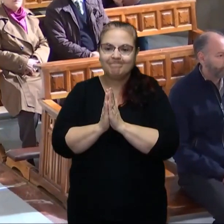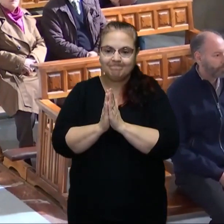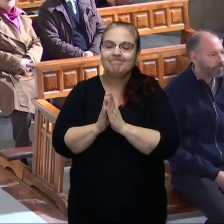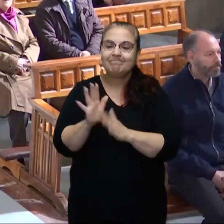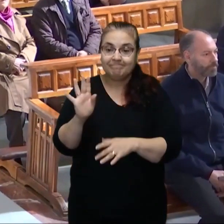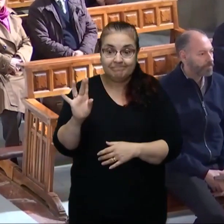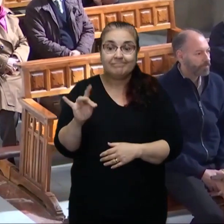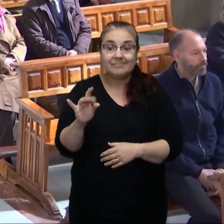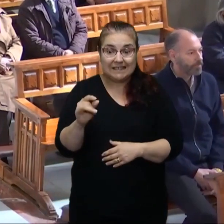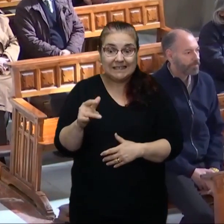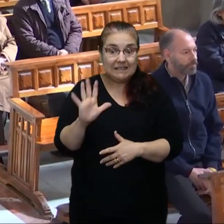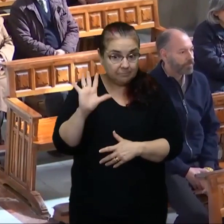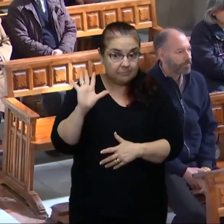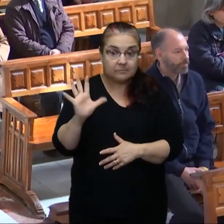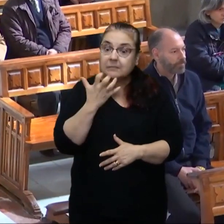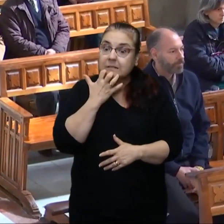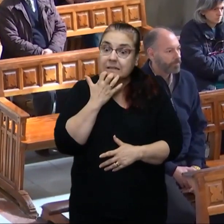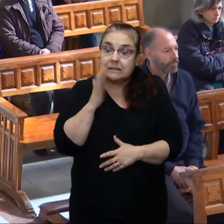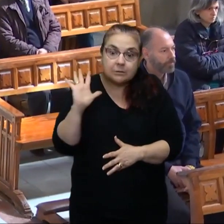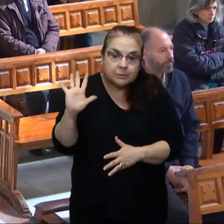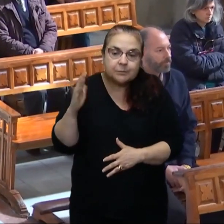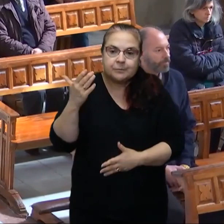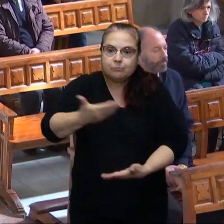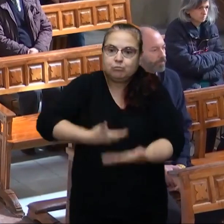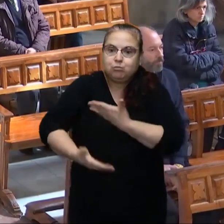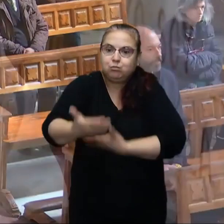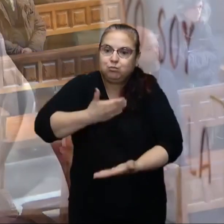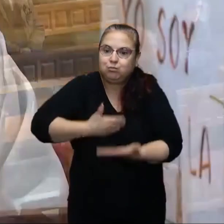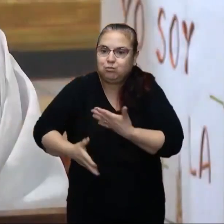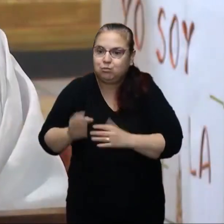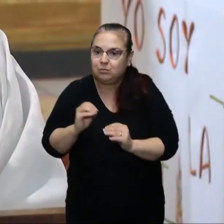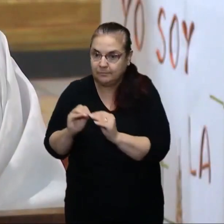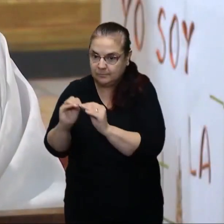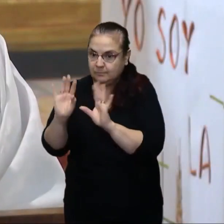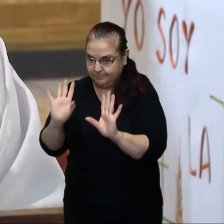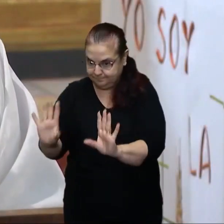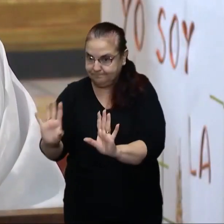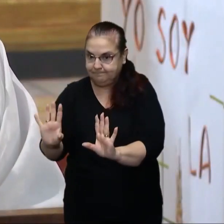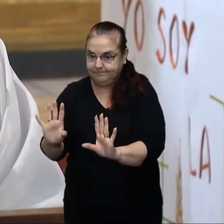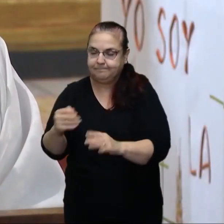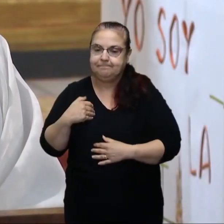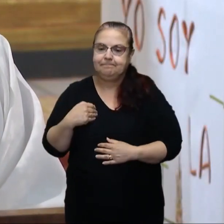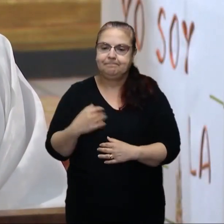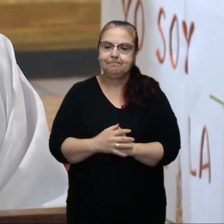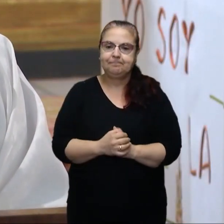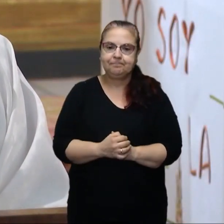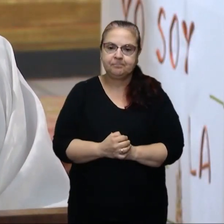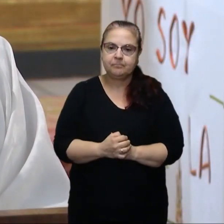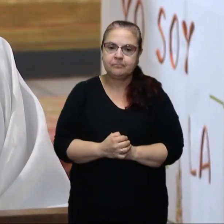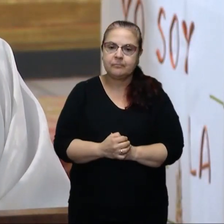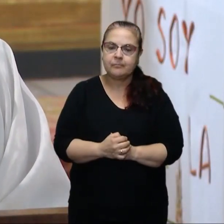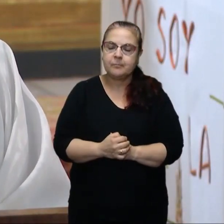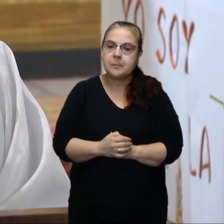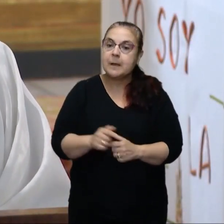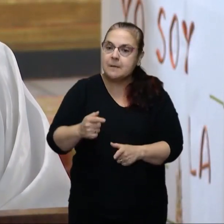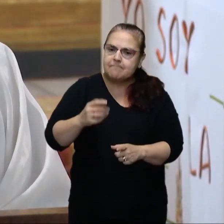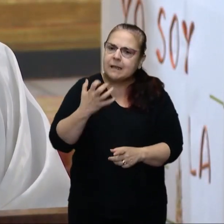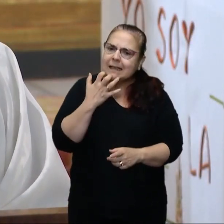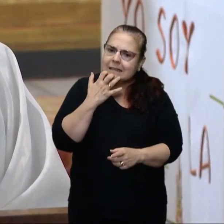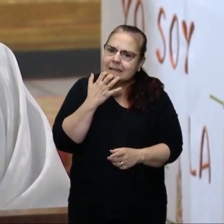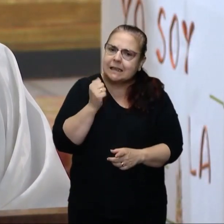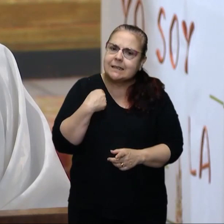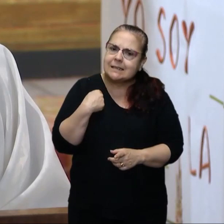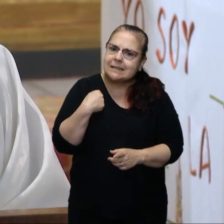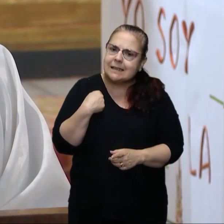colaboramos con Él, entonces nos enfrenta con el Espíritu del mundo, claro. O sea, si lo llevamos a cabo